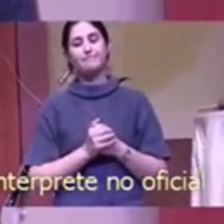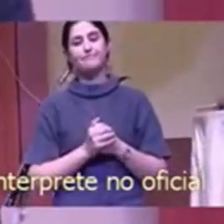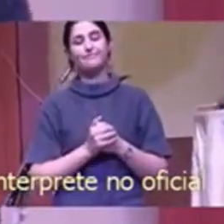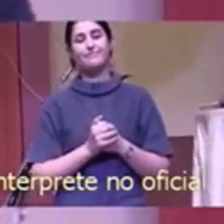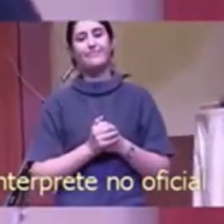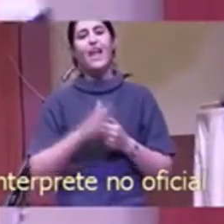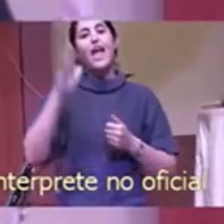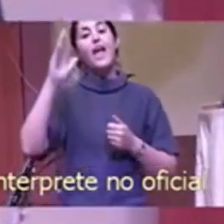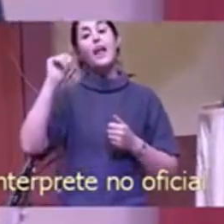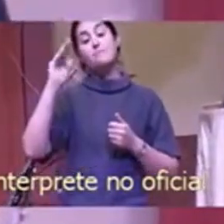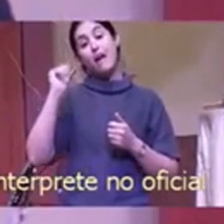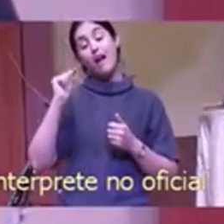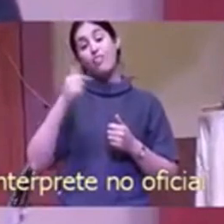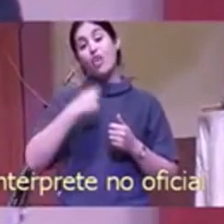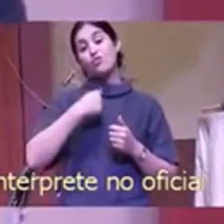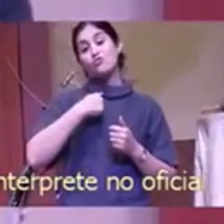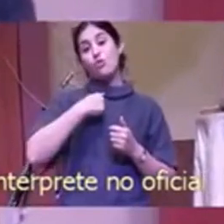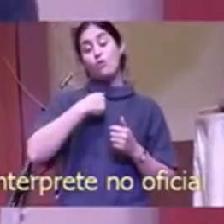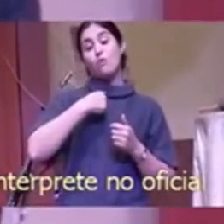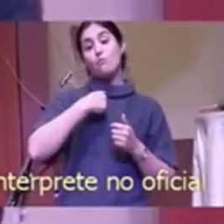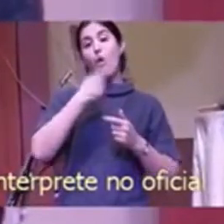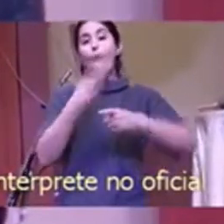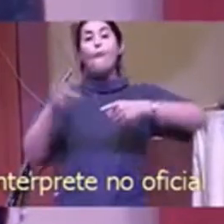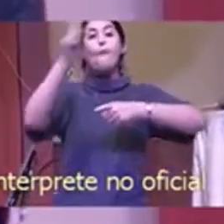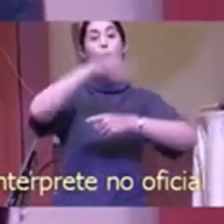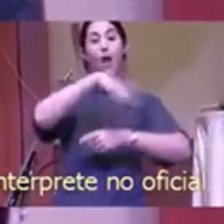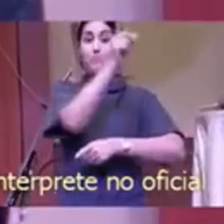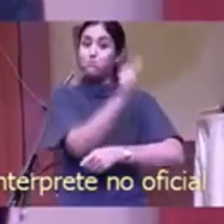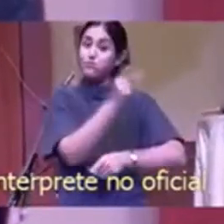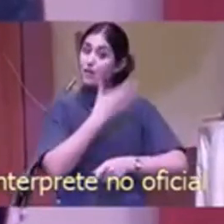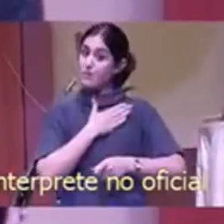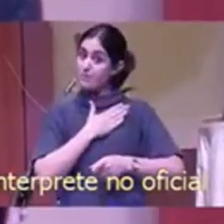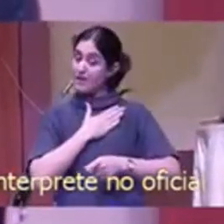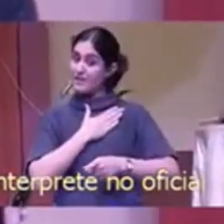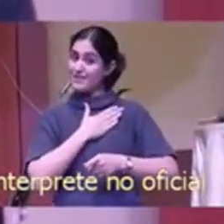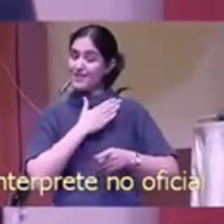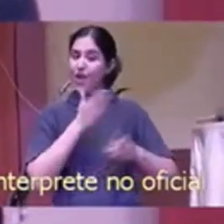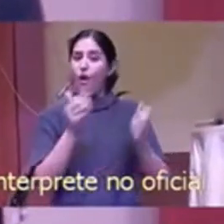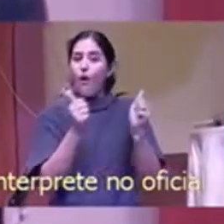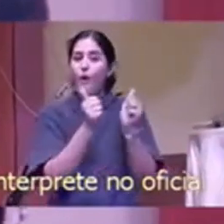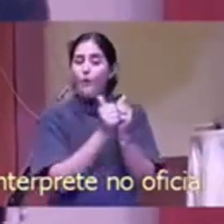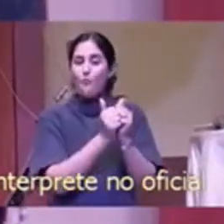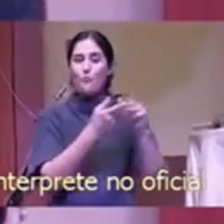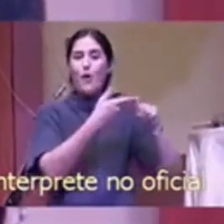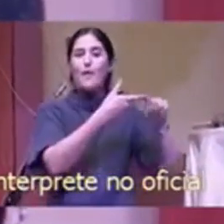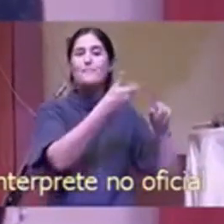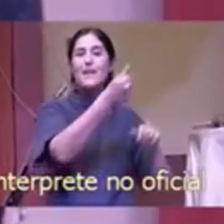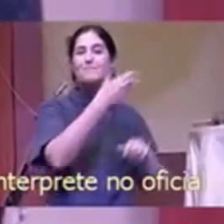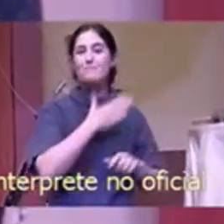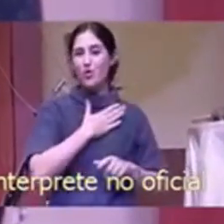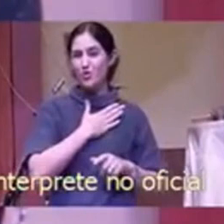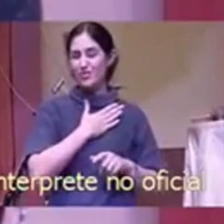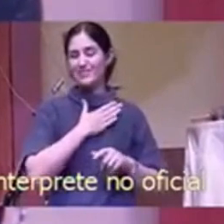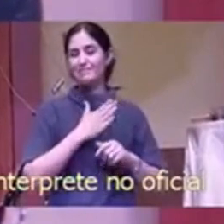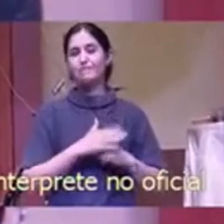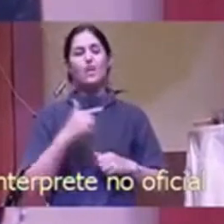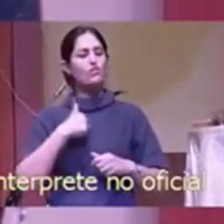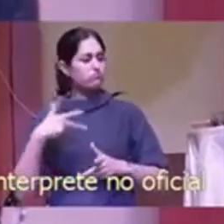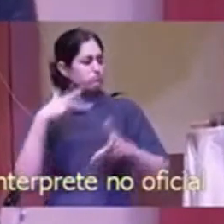El martes regreso con mi esposa. Y le voy a decir que